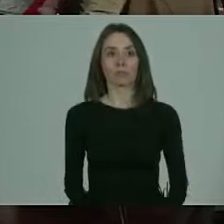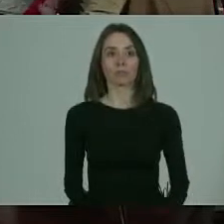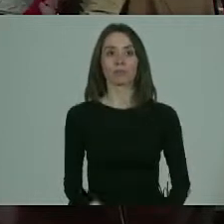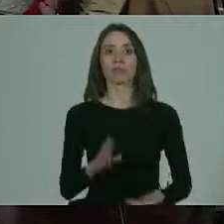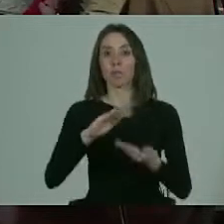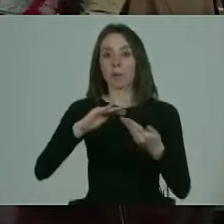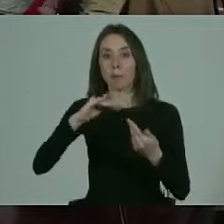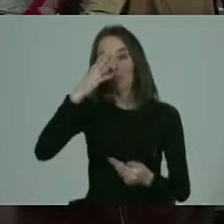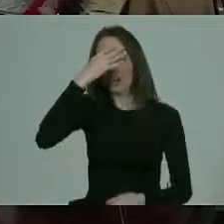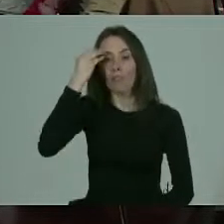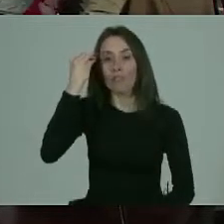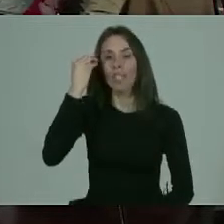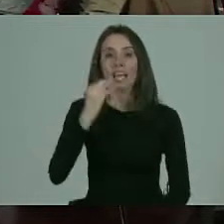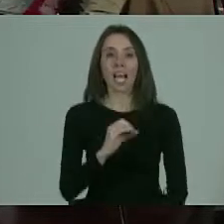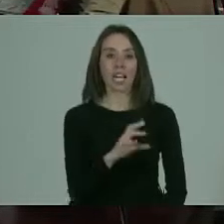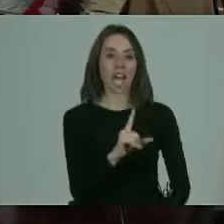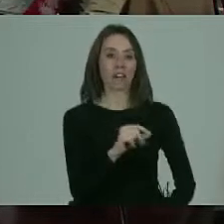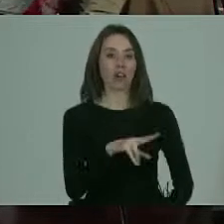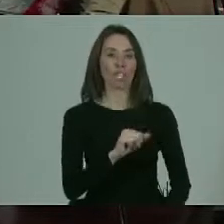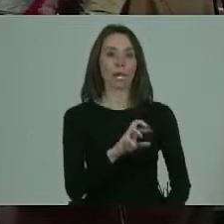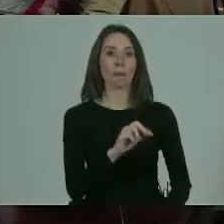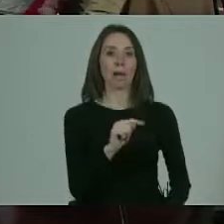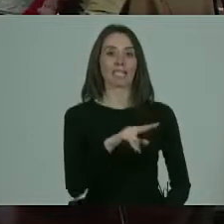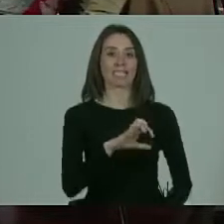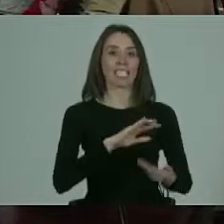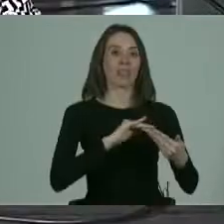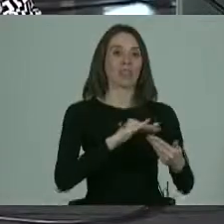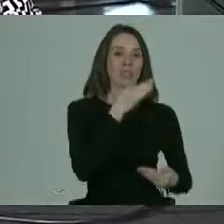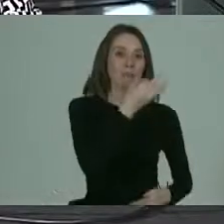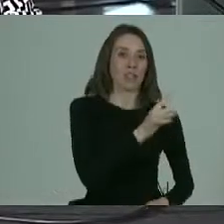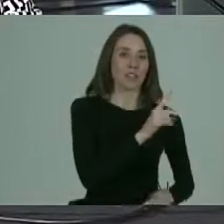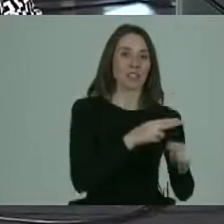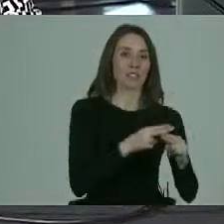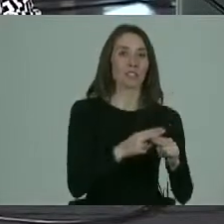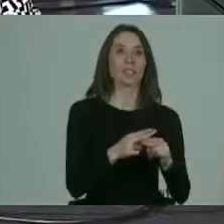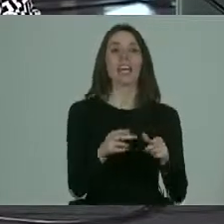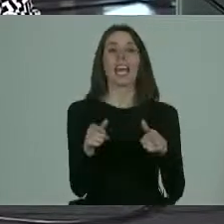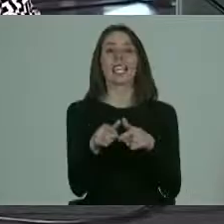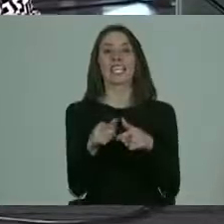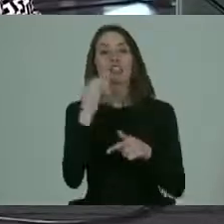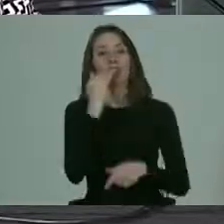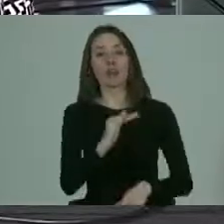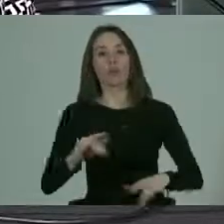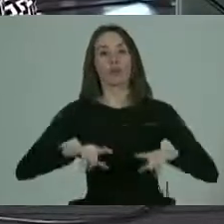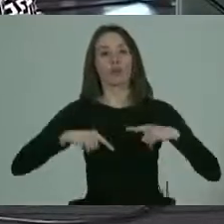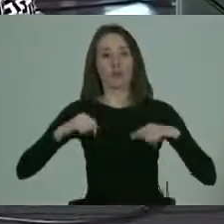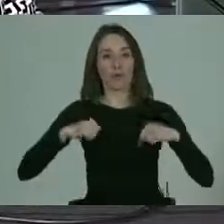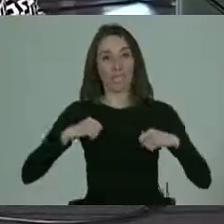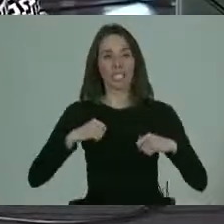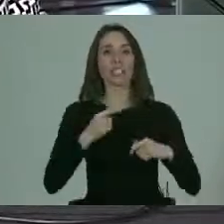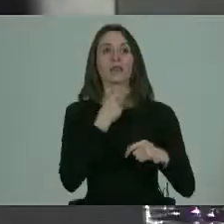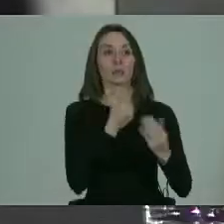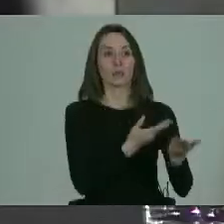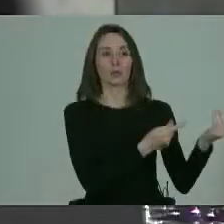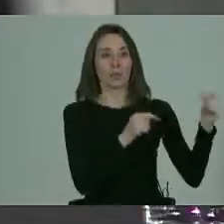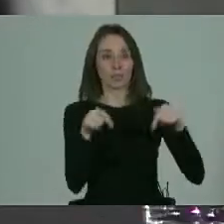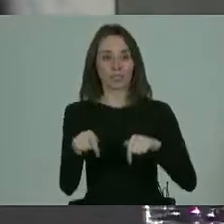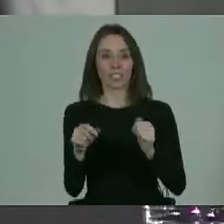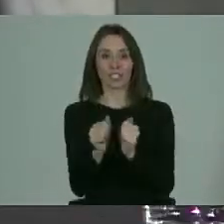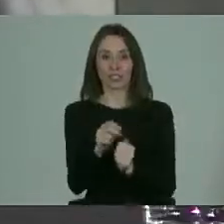Perdón, me olvidé. Carolina Pastenes al día, disculpe. Ginecólogo de Infanto Juvenil. Un placer también de tenerla con nosotros.